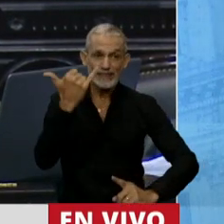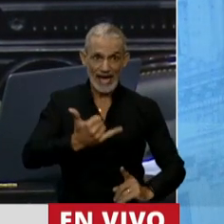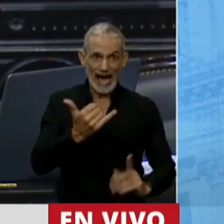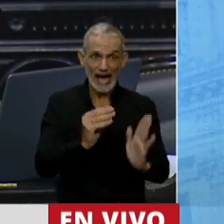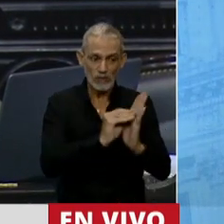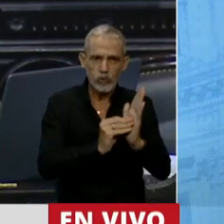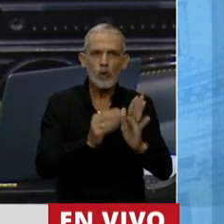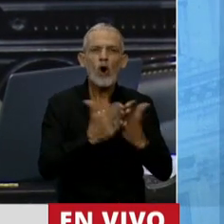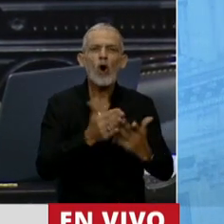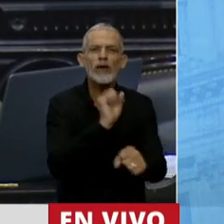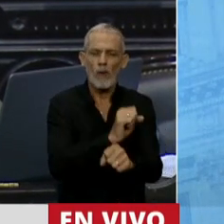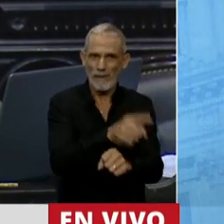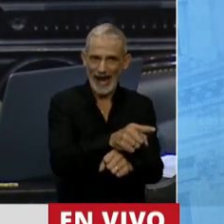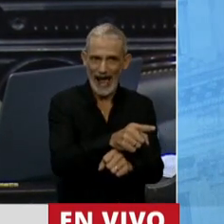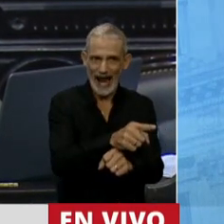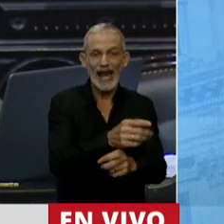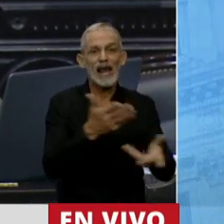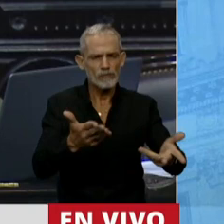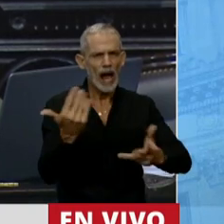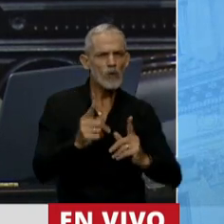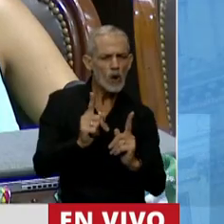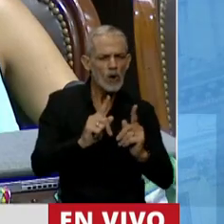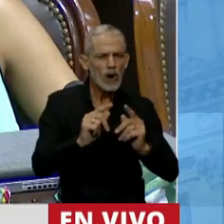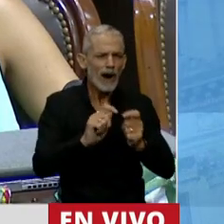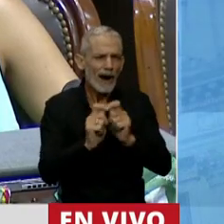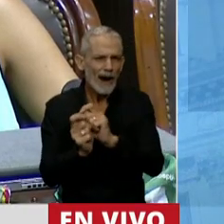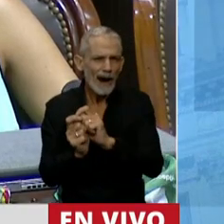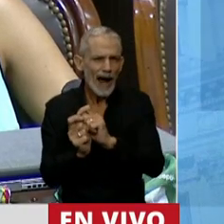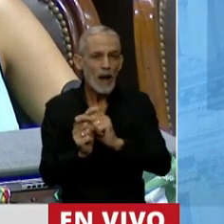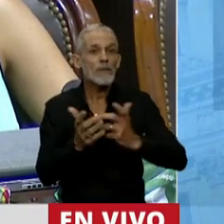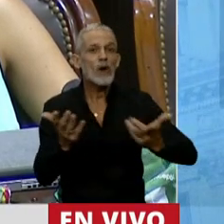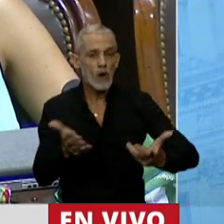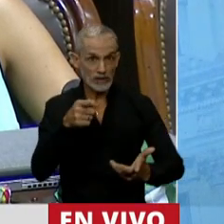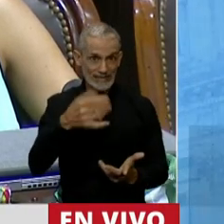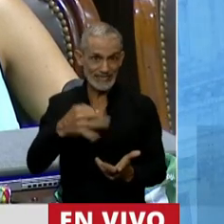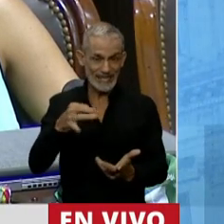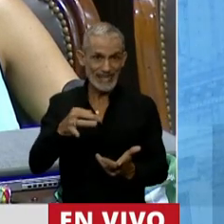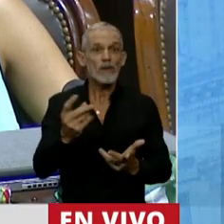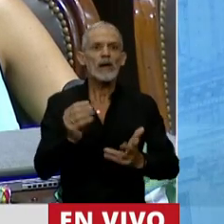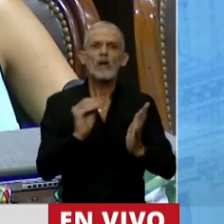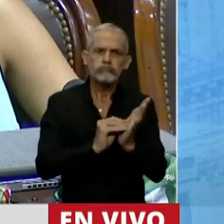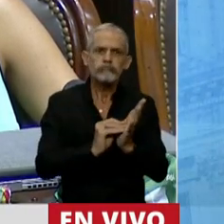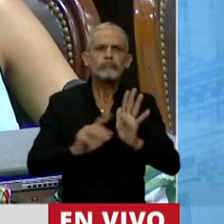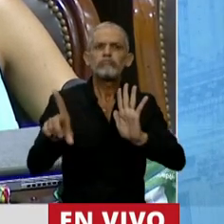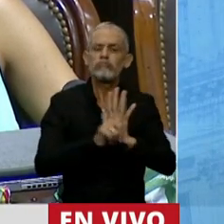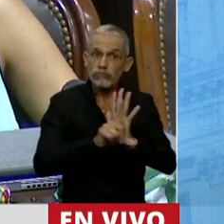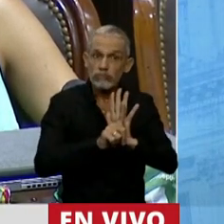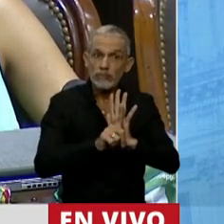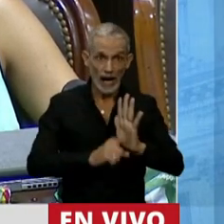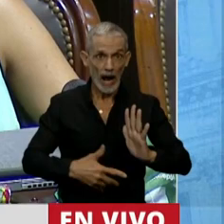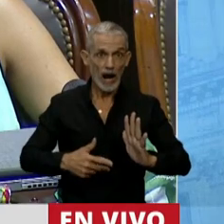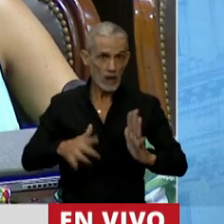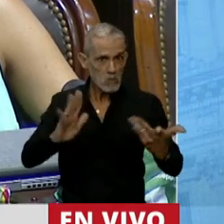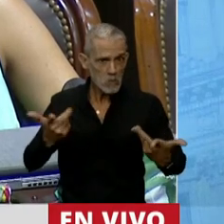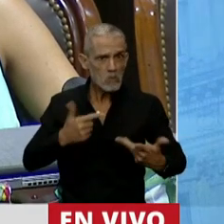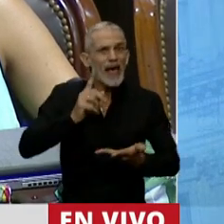el Código Penal, se adecúan algunos términos, y lo que se hace es establecer la legalización de la interrupción